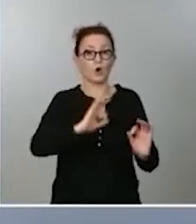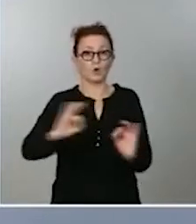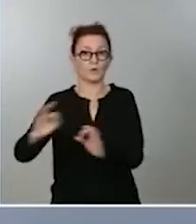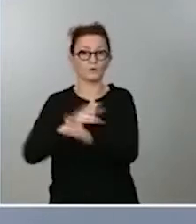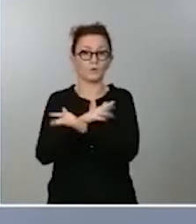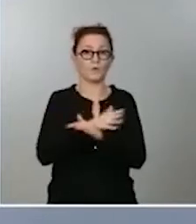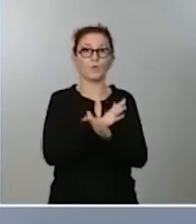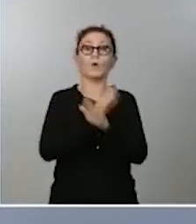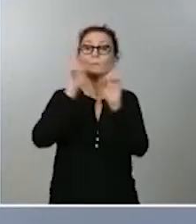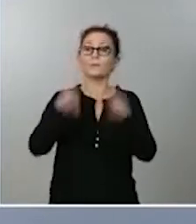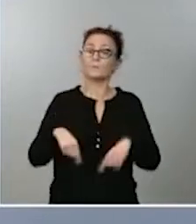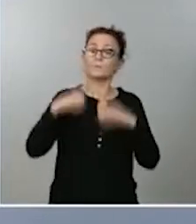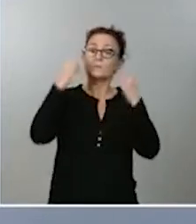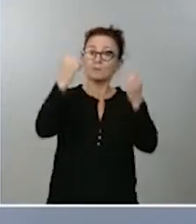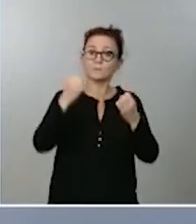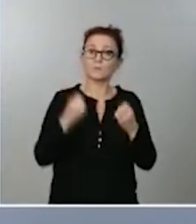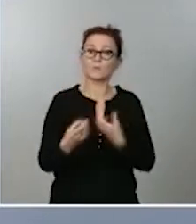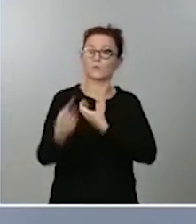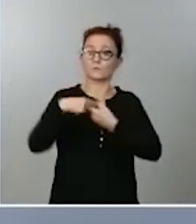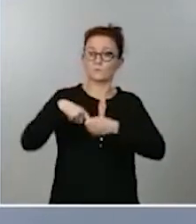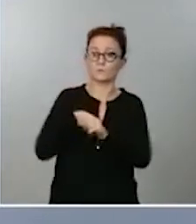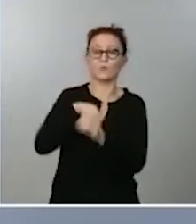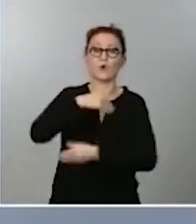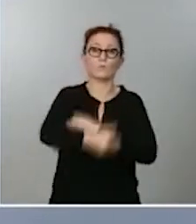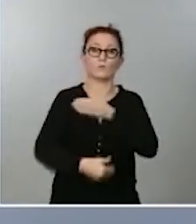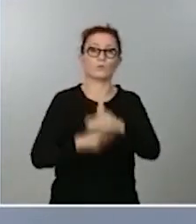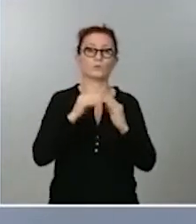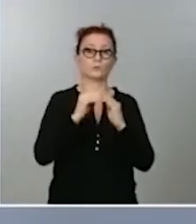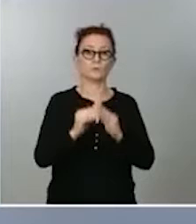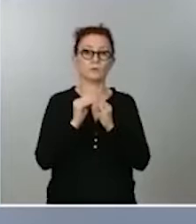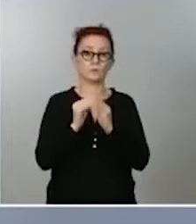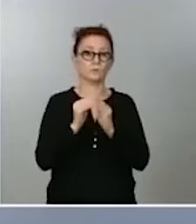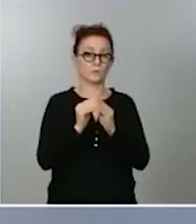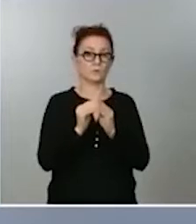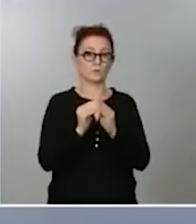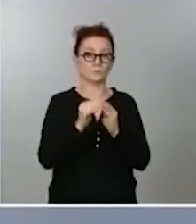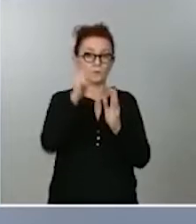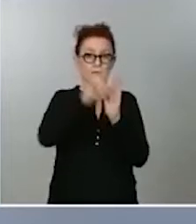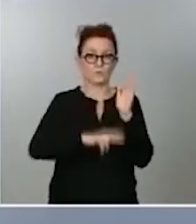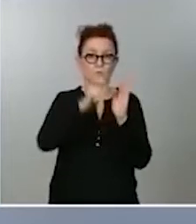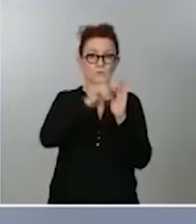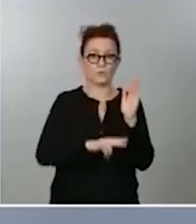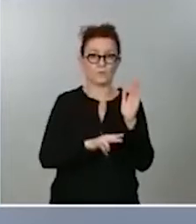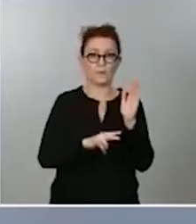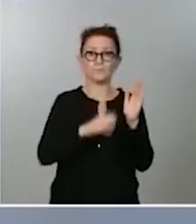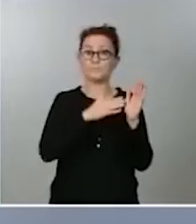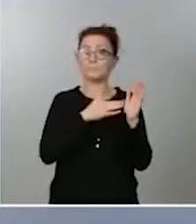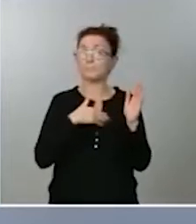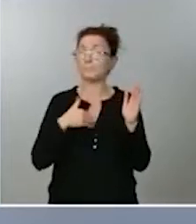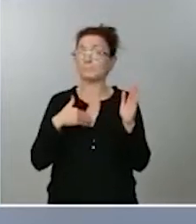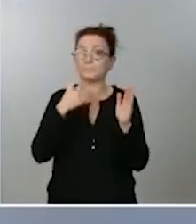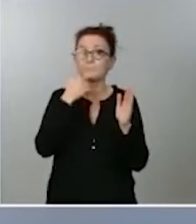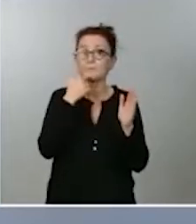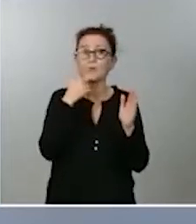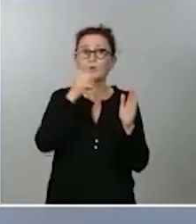instituciones que han participado en el proceso y elaboración de esta norma, de tal manera que no hemos considerado en absoluto a todos los